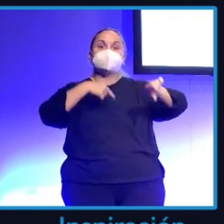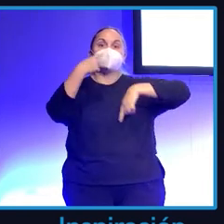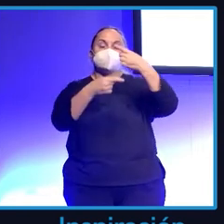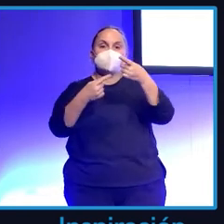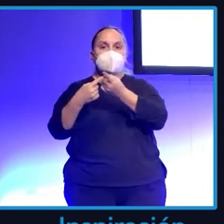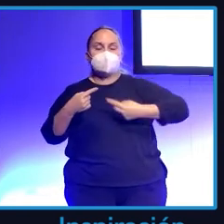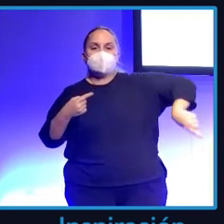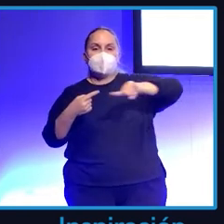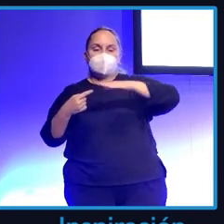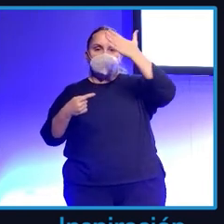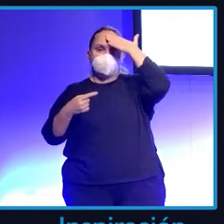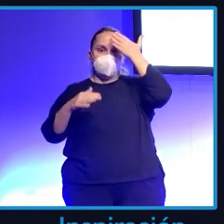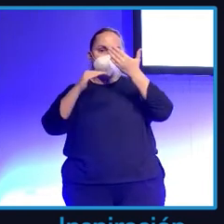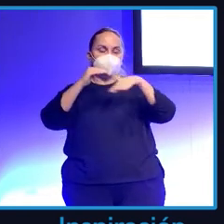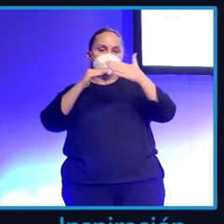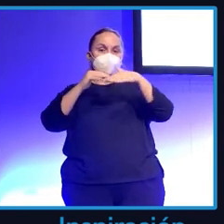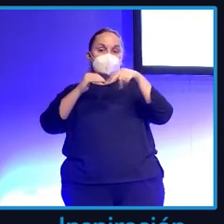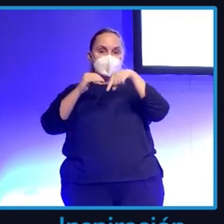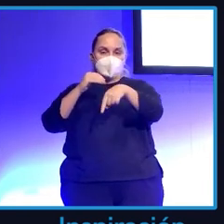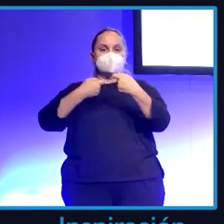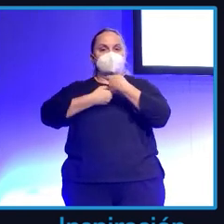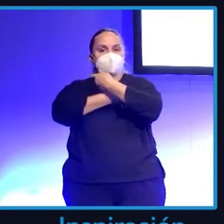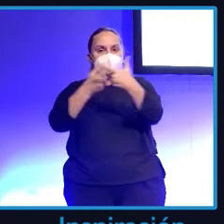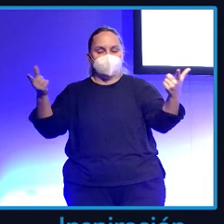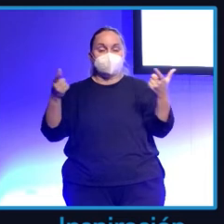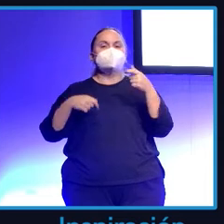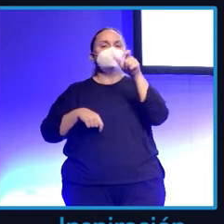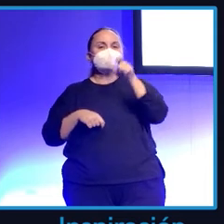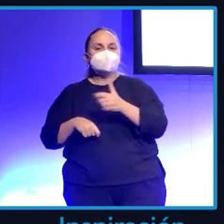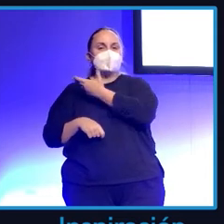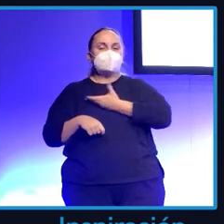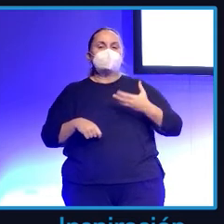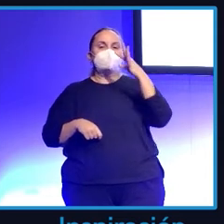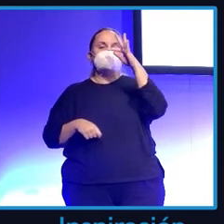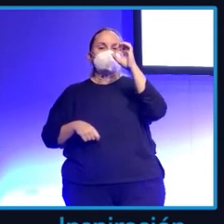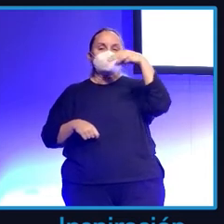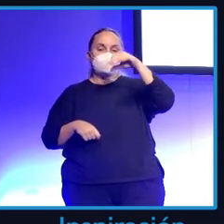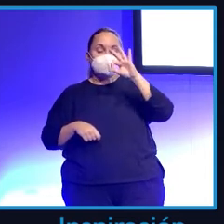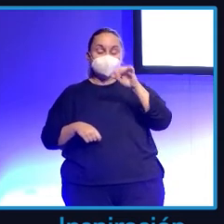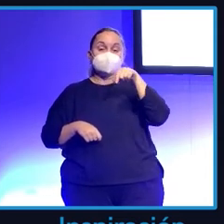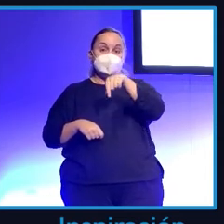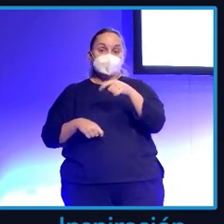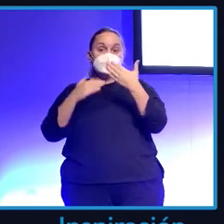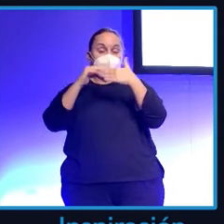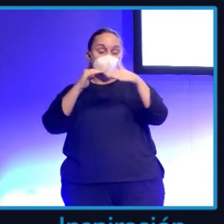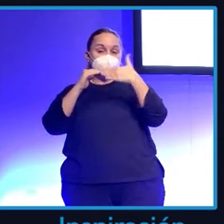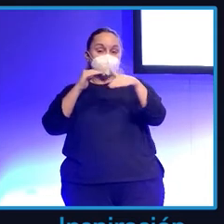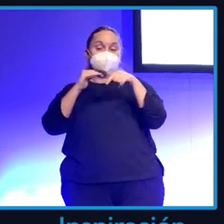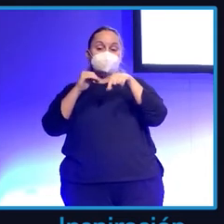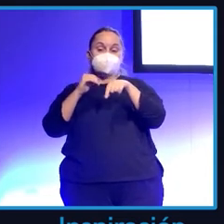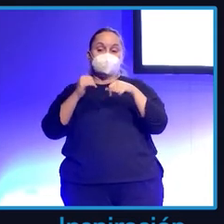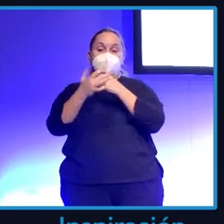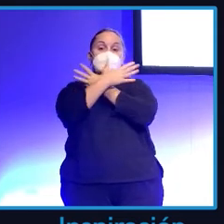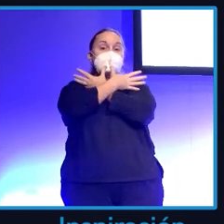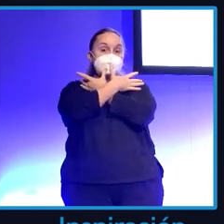Plaza Mayor en el puesto de Tomás vendiendo mascarillas. Tomás tiene un puesto en el retiro y no había tenido puesto en el retiro con la pandemia.